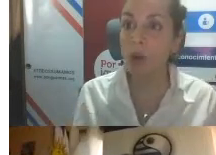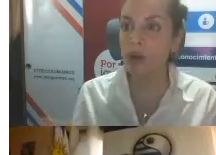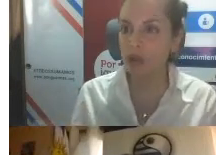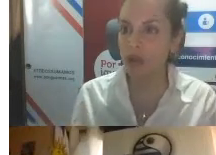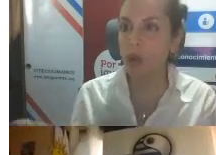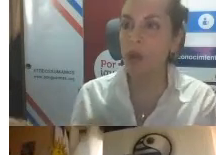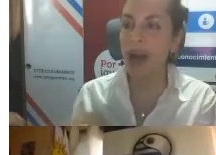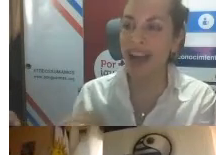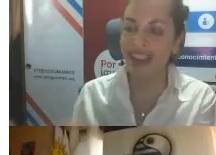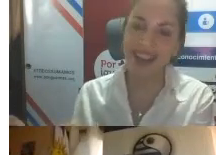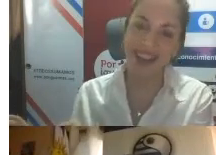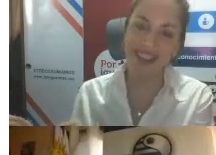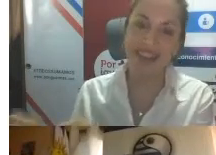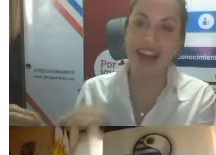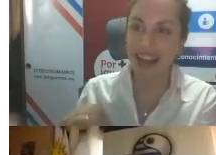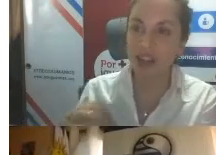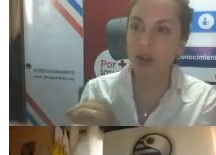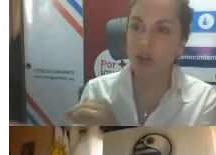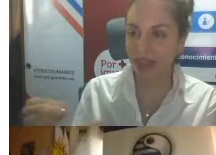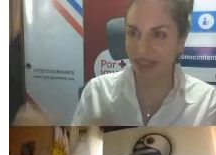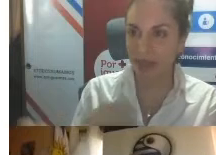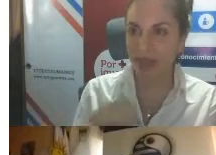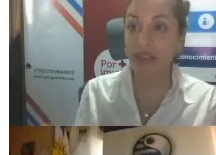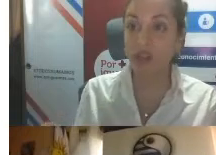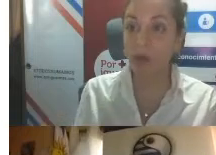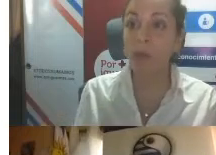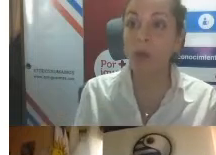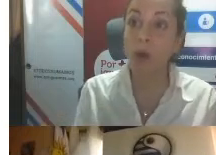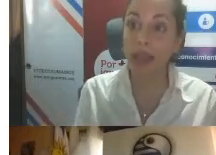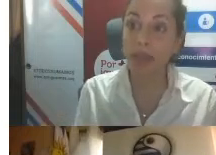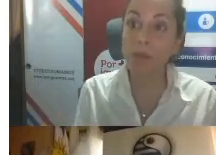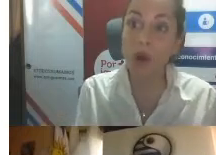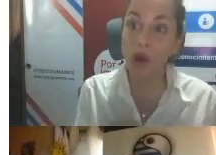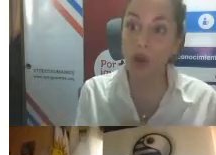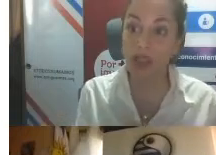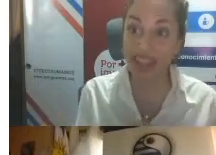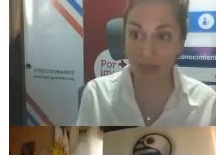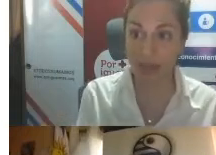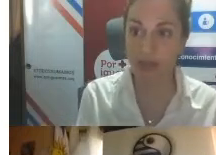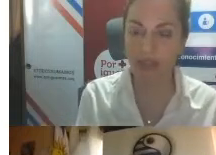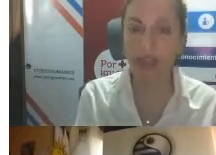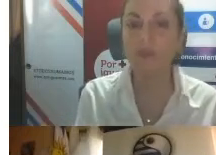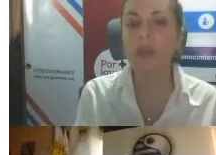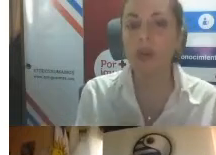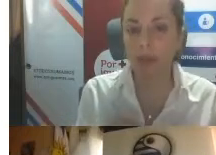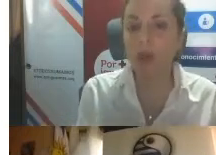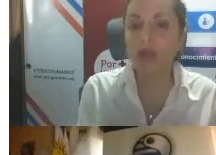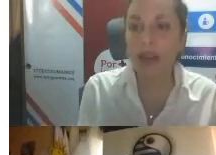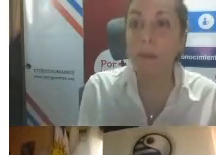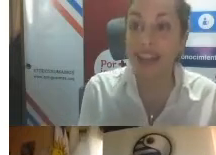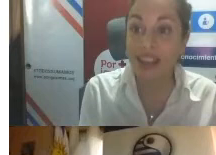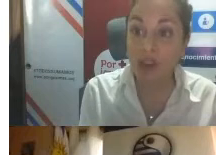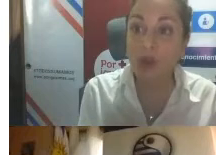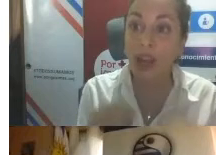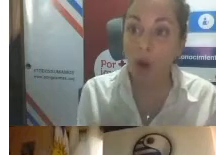cómo nosotros vamos a ir trabajando esta capacitación, por ejemplo, los términos. ¿Sí? Vamos a